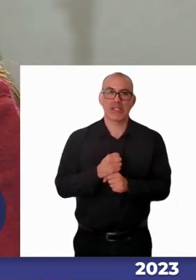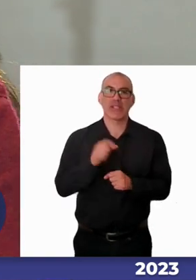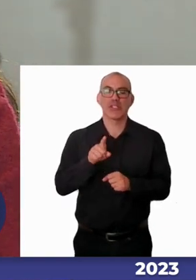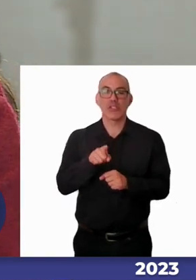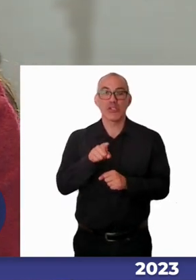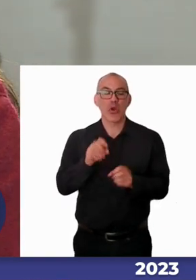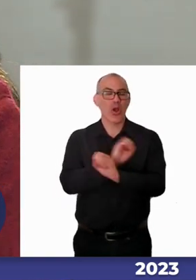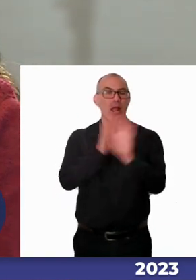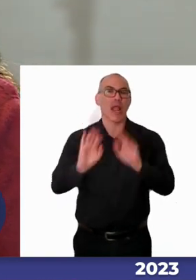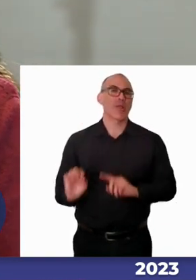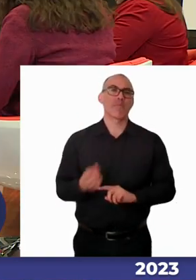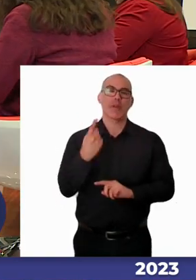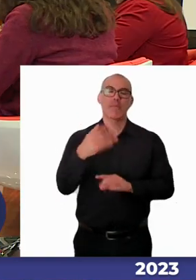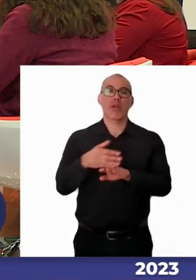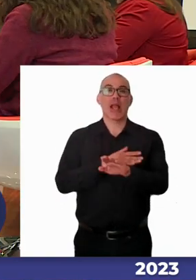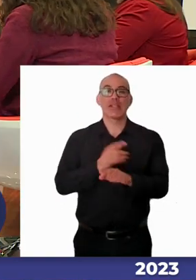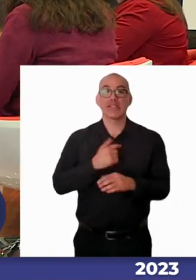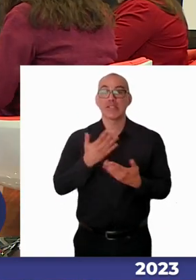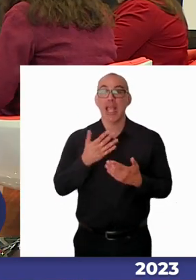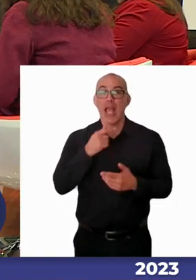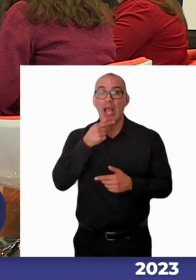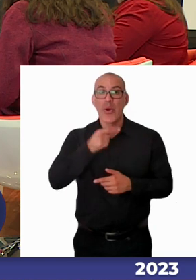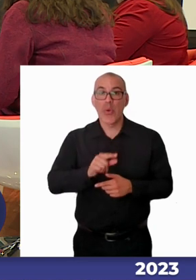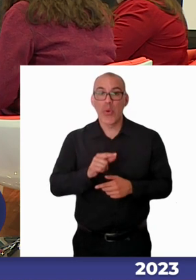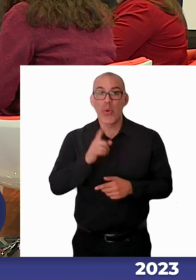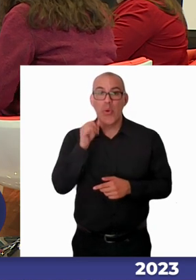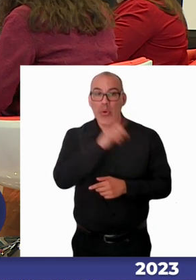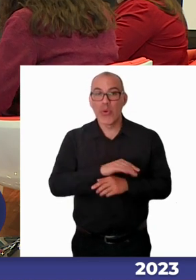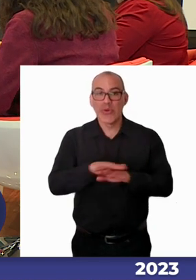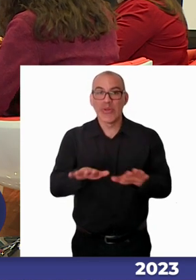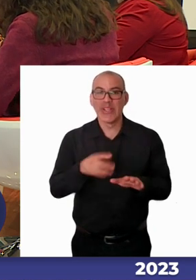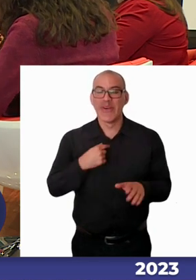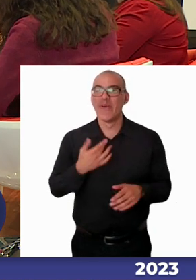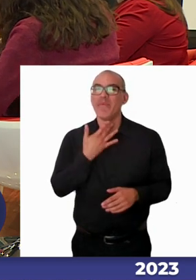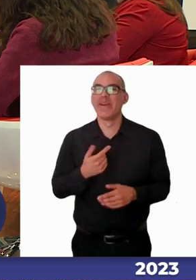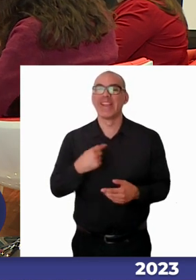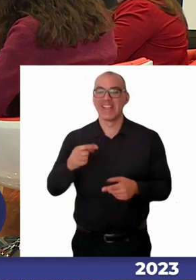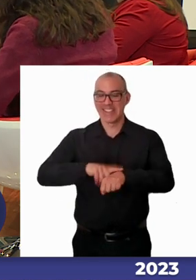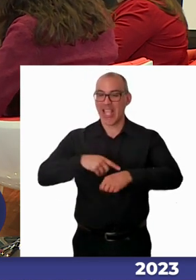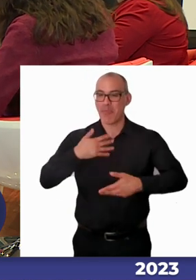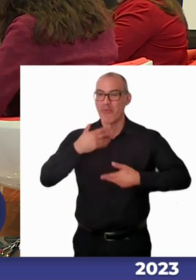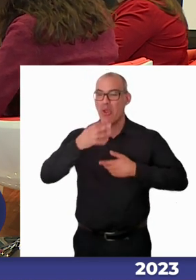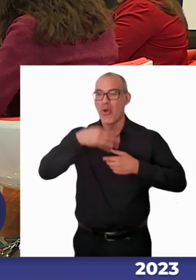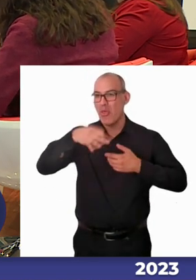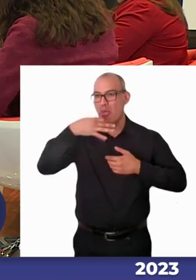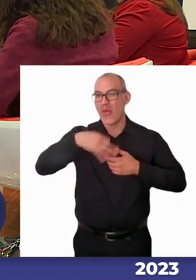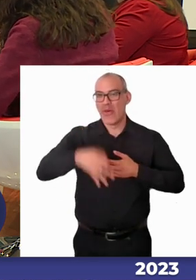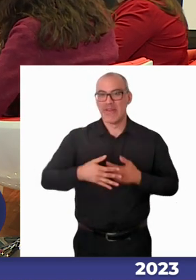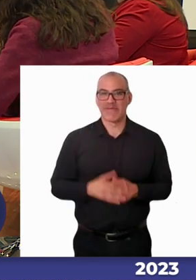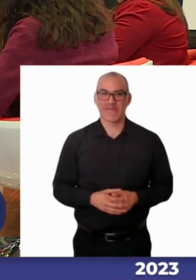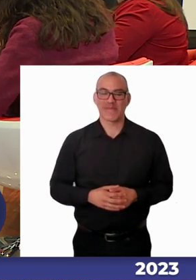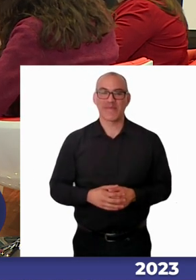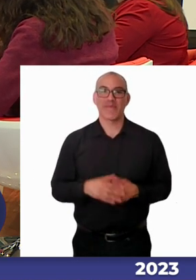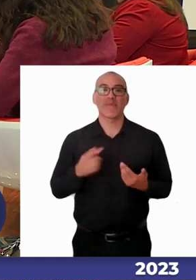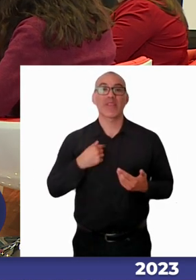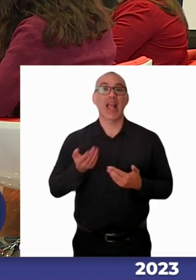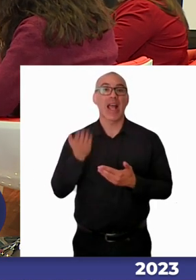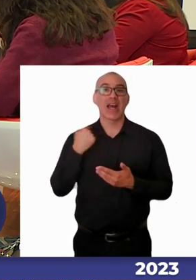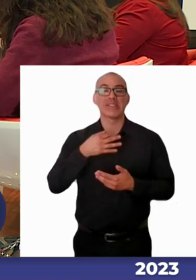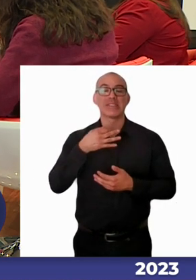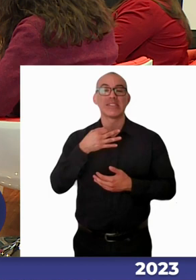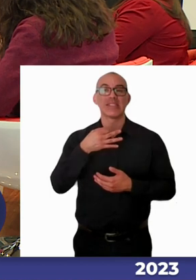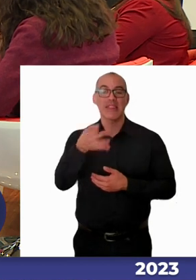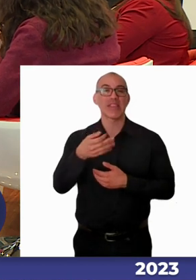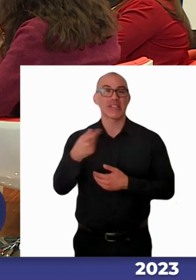como para no seguir hablando porque si no me dan cuerda aquí es que algo que mencionaba la senadora y